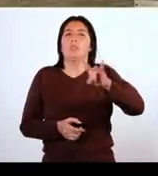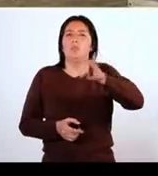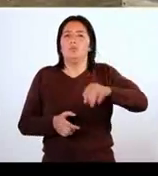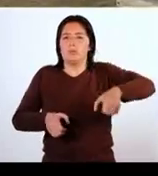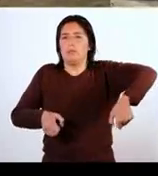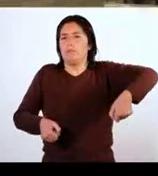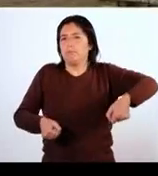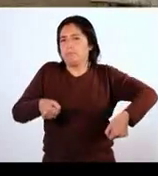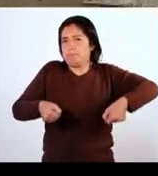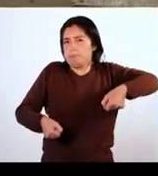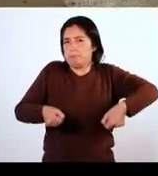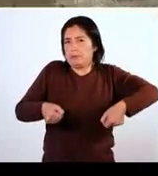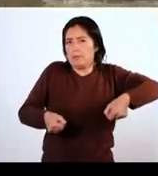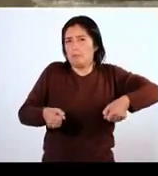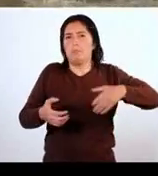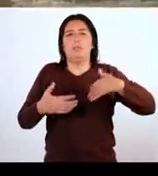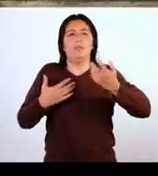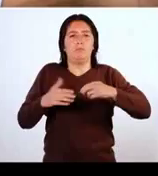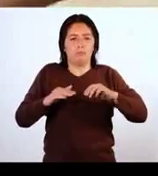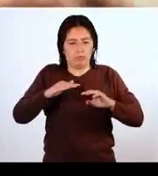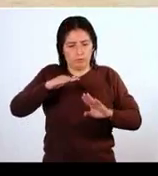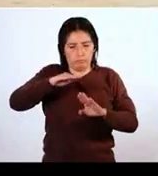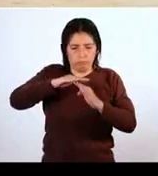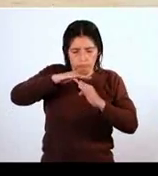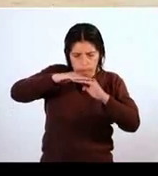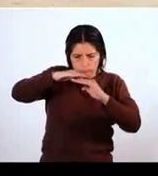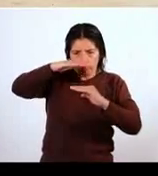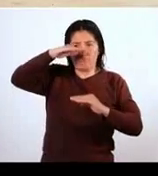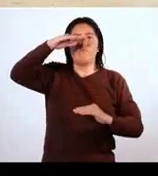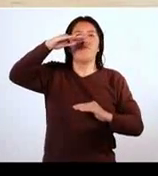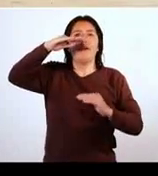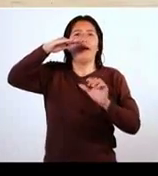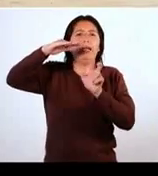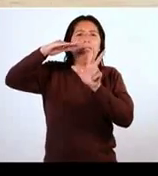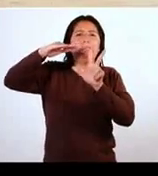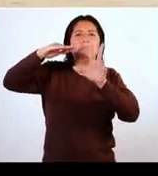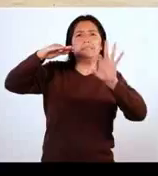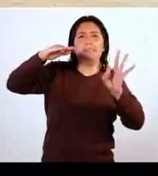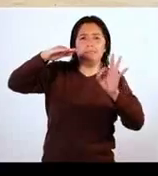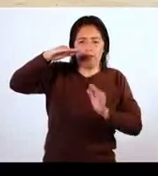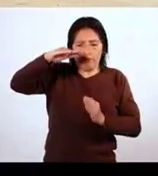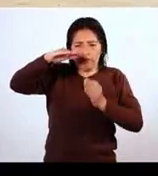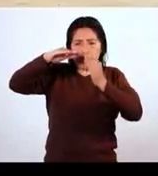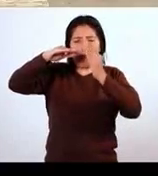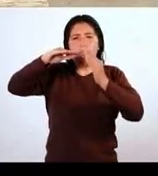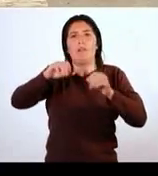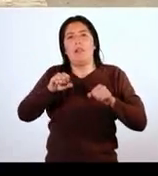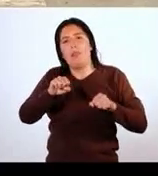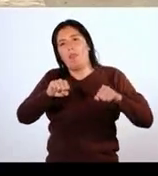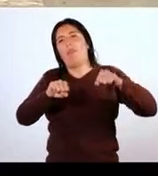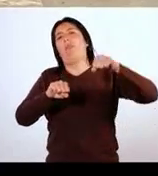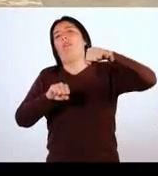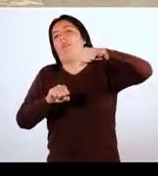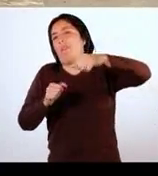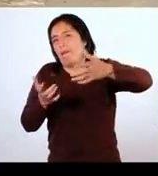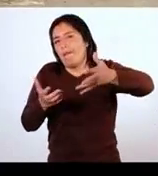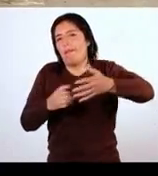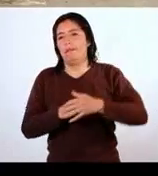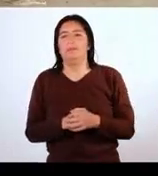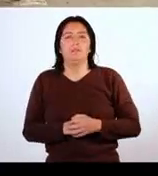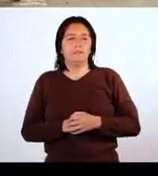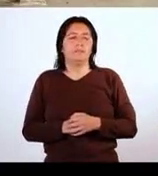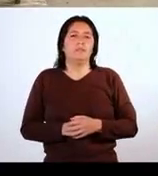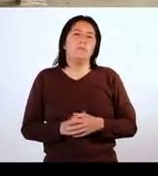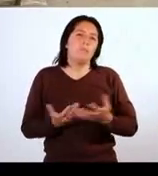canadienses para poder remontar esta altura de 39 centímetros que existe en esta vereda. Bien, vamos a tratar